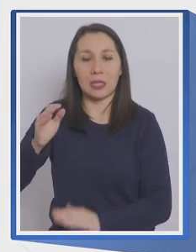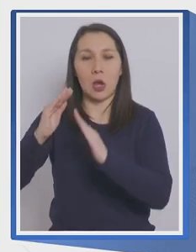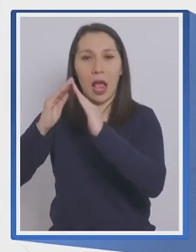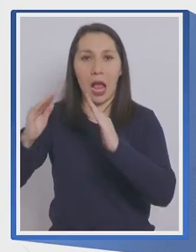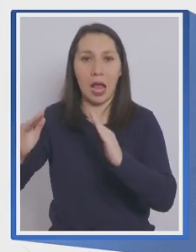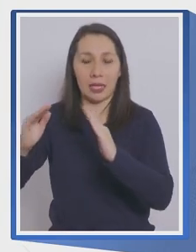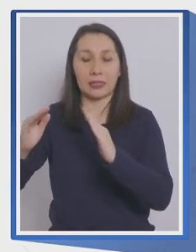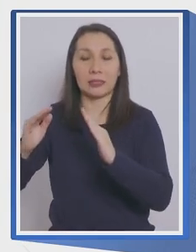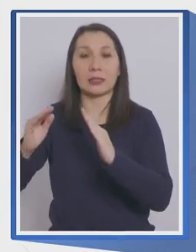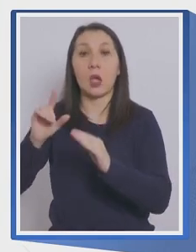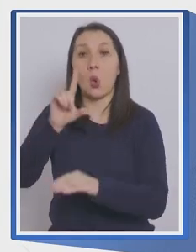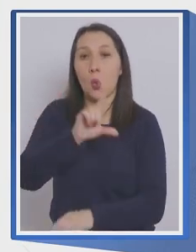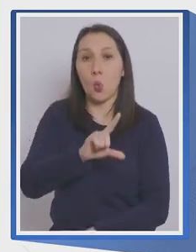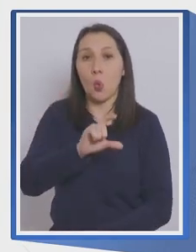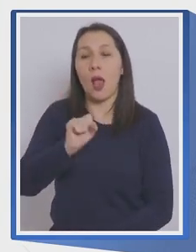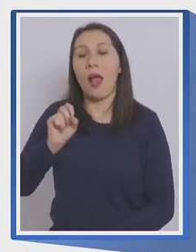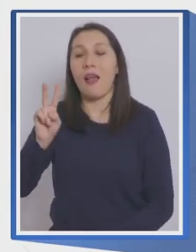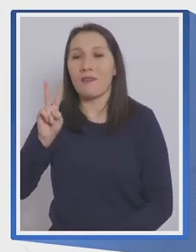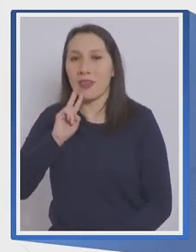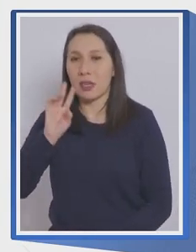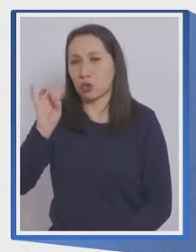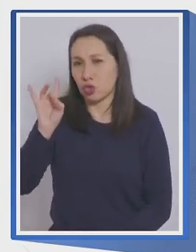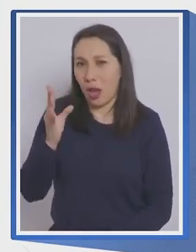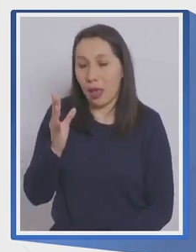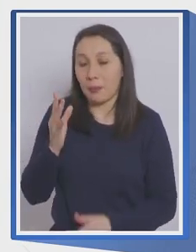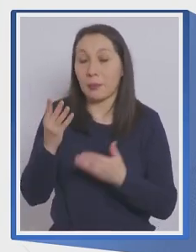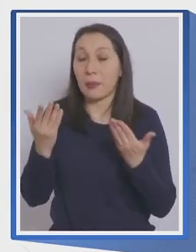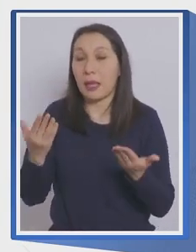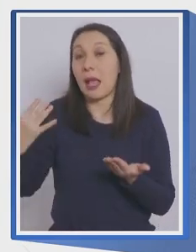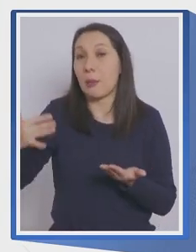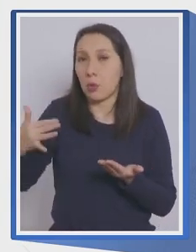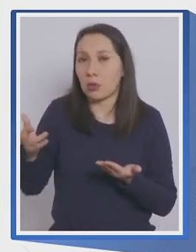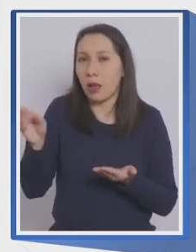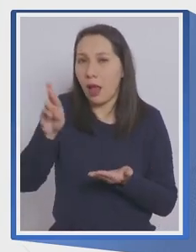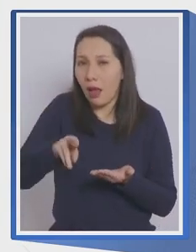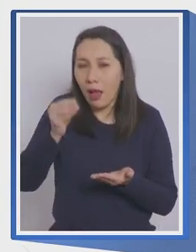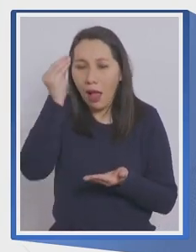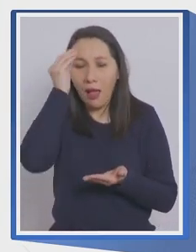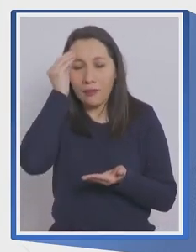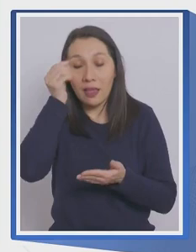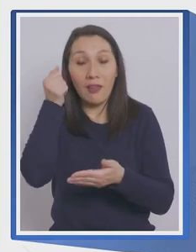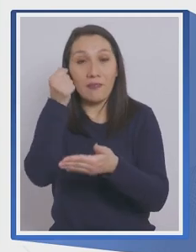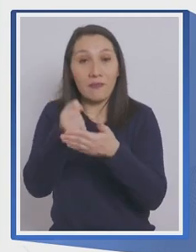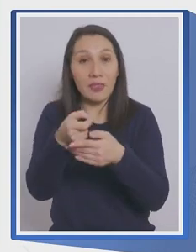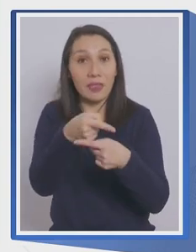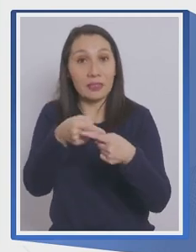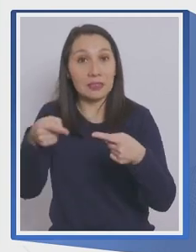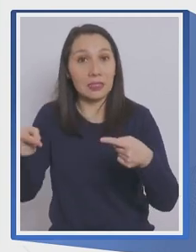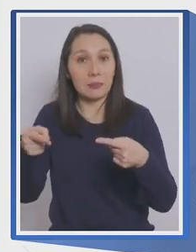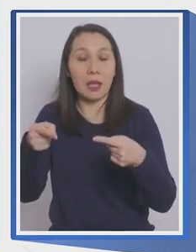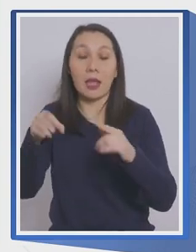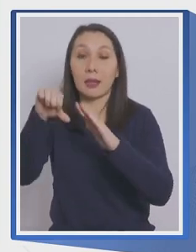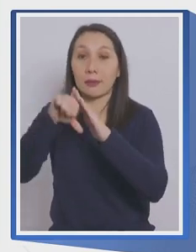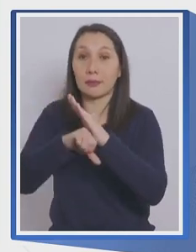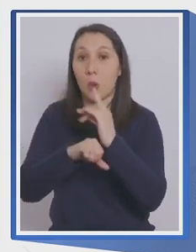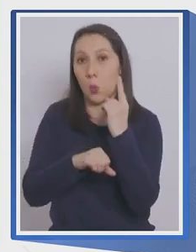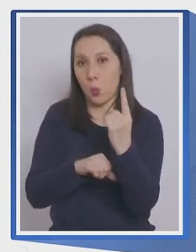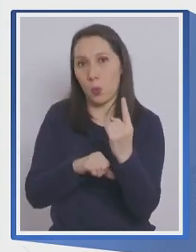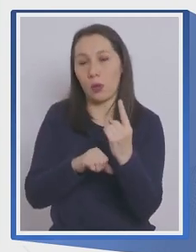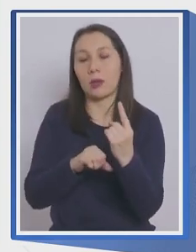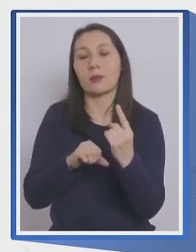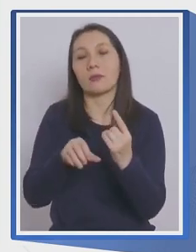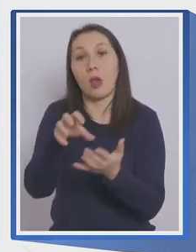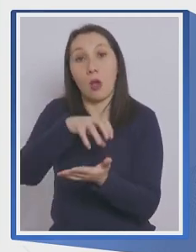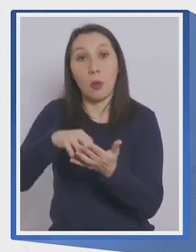domicilio, de lunes a viernes solamente. Por lo tanto, es importante recordar que el fin de semana está en cuarentena la